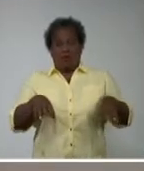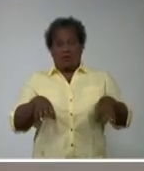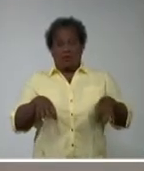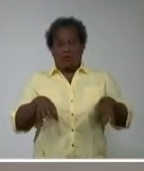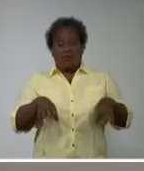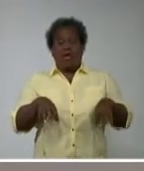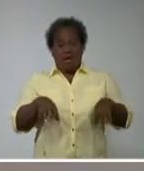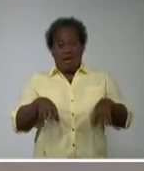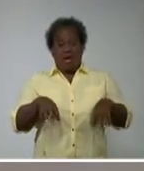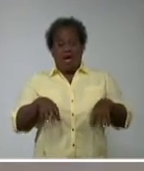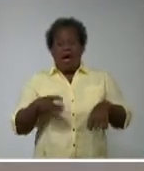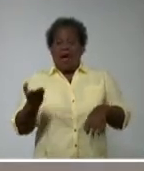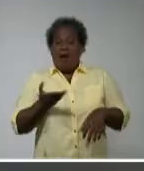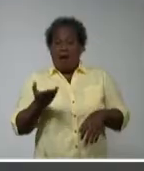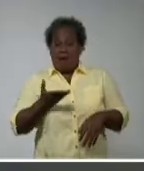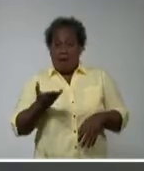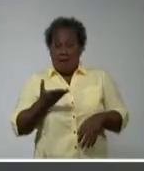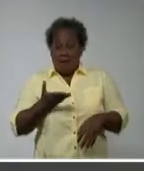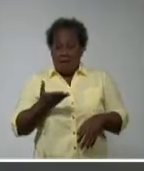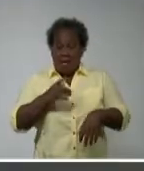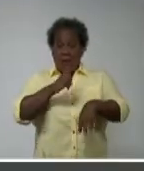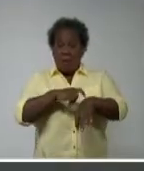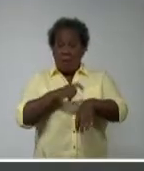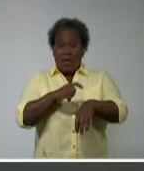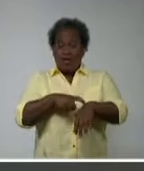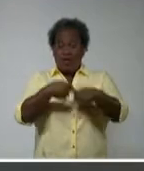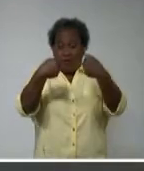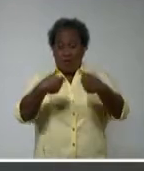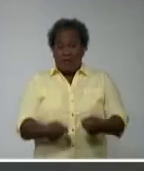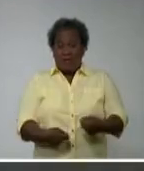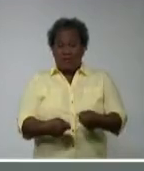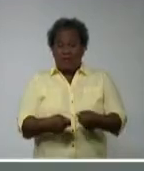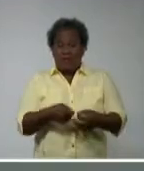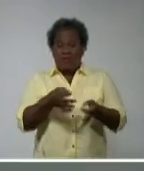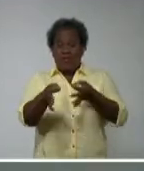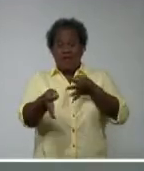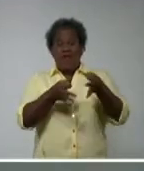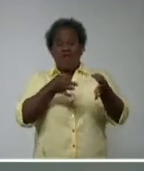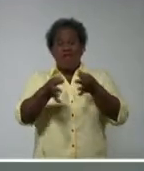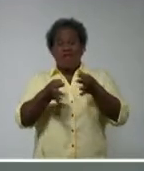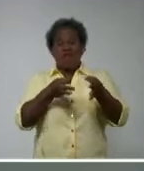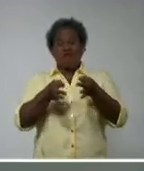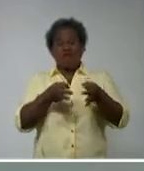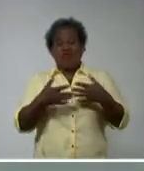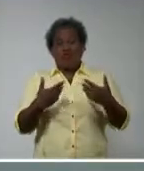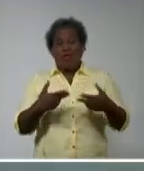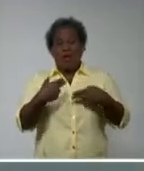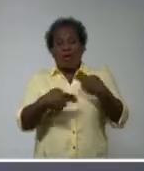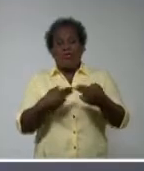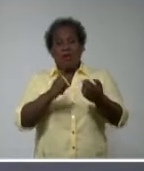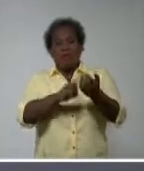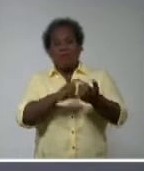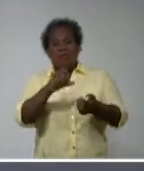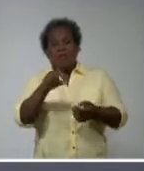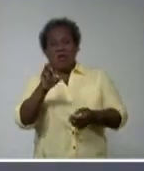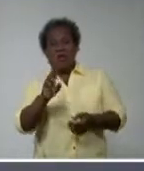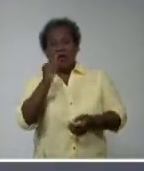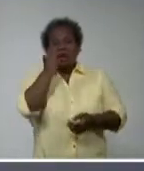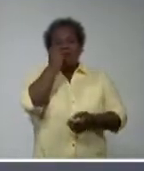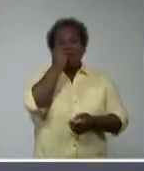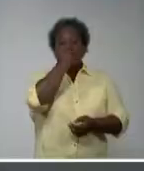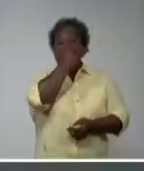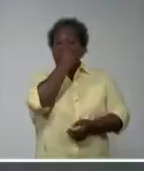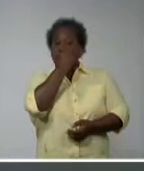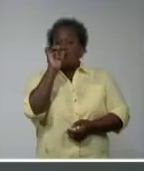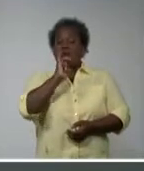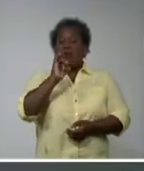logrando agilidad a la hora de tomar decisiones en función de la realización de los PCR. De igual manera nos